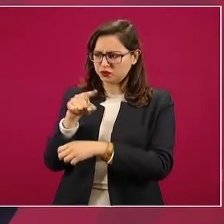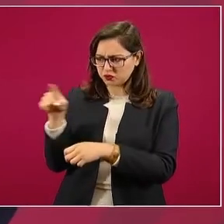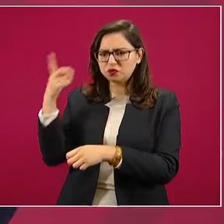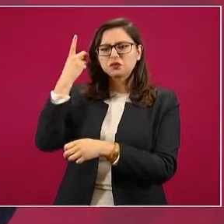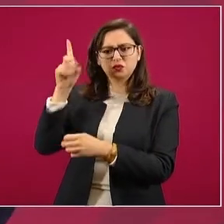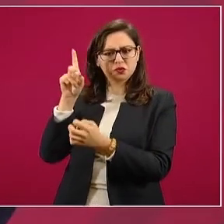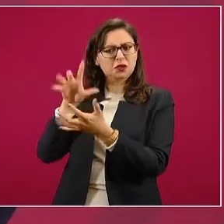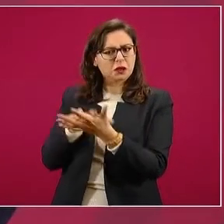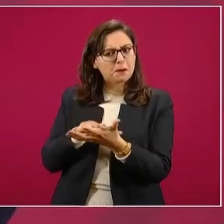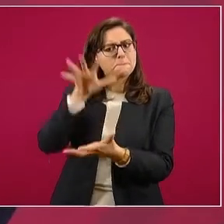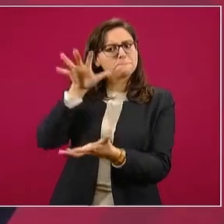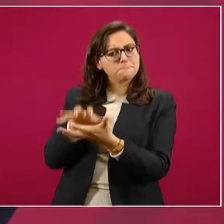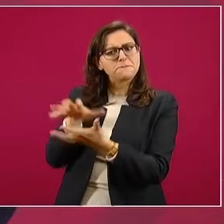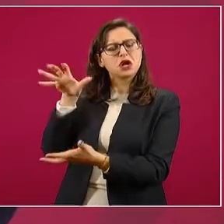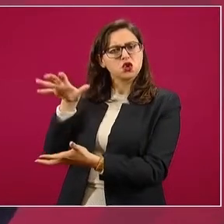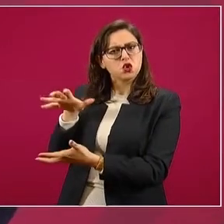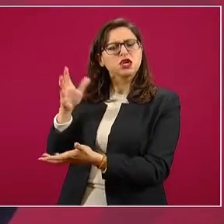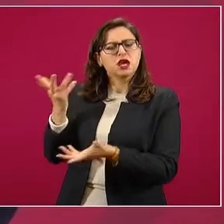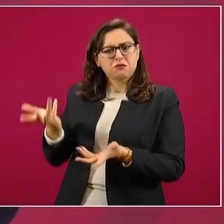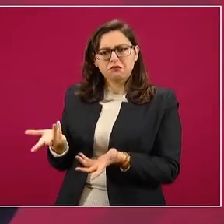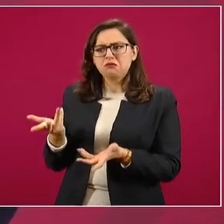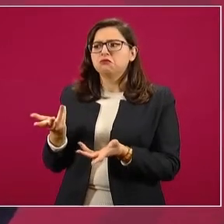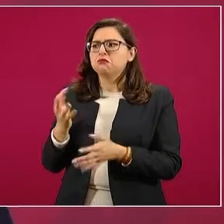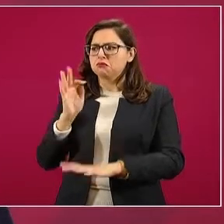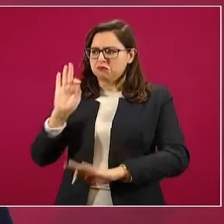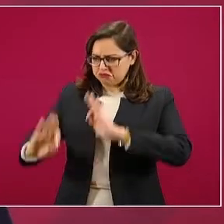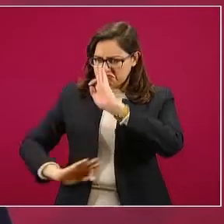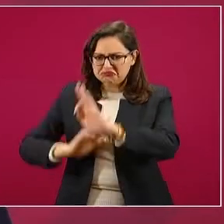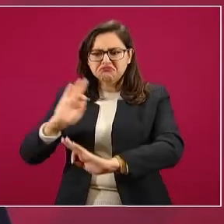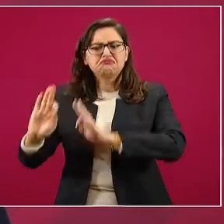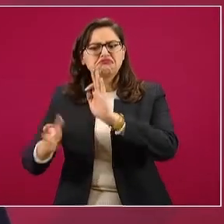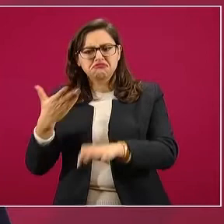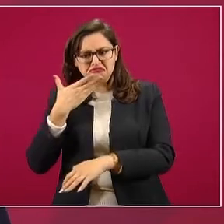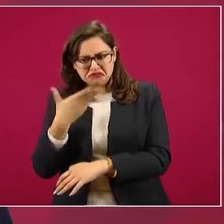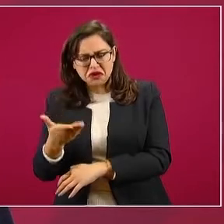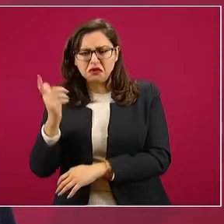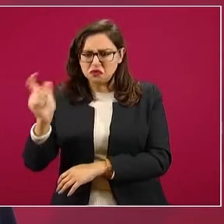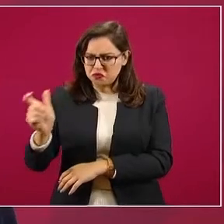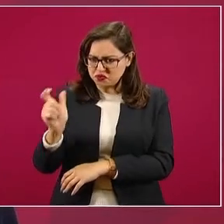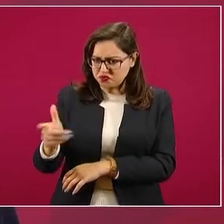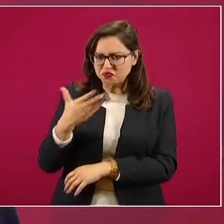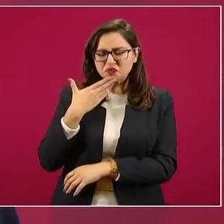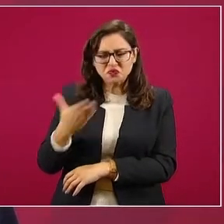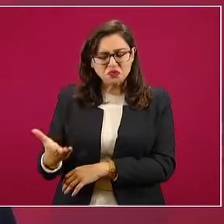que trata bien a sus trabajadores, que